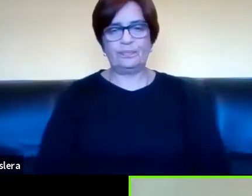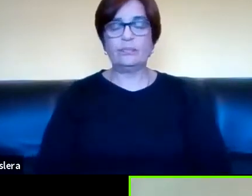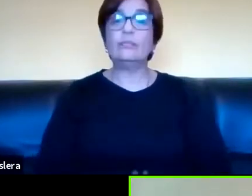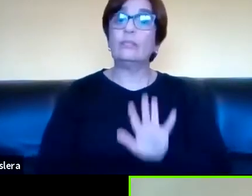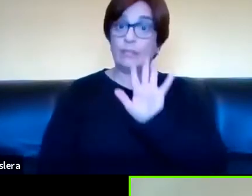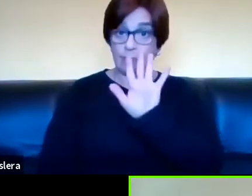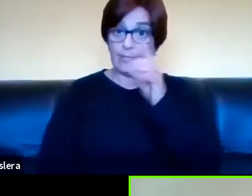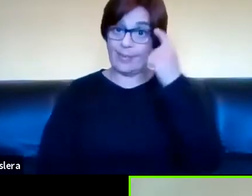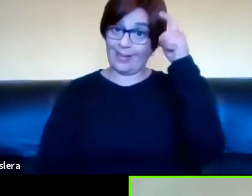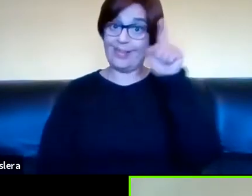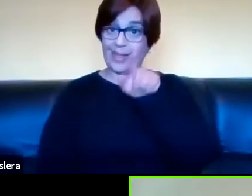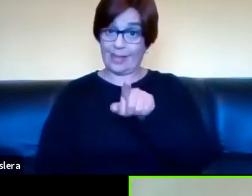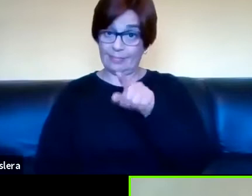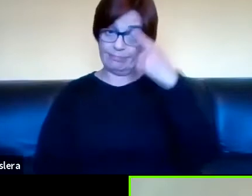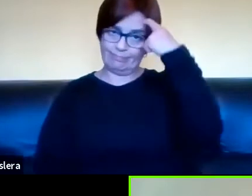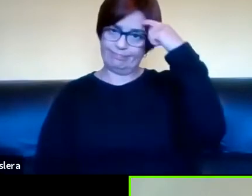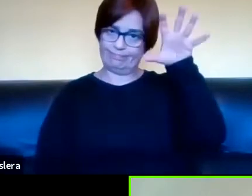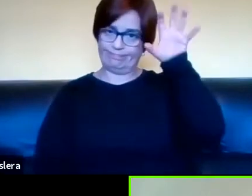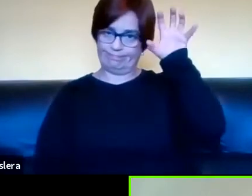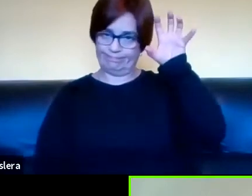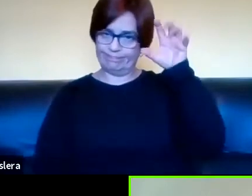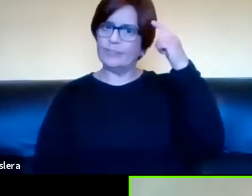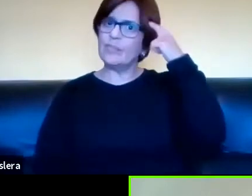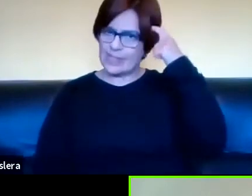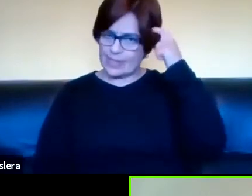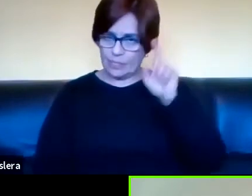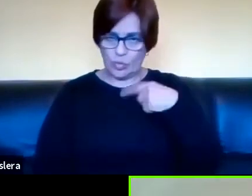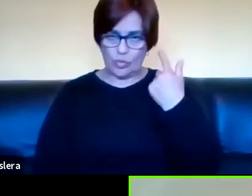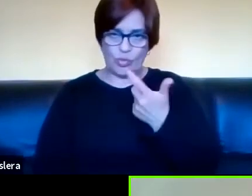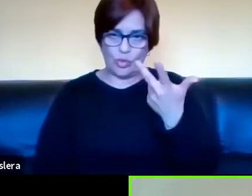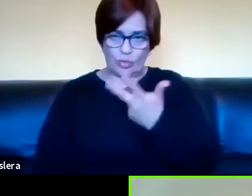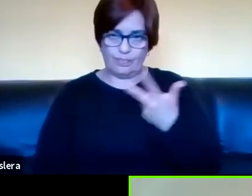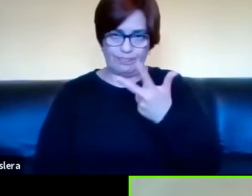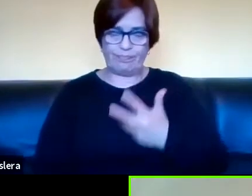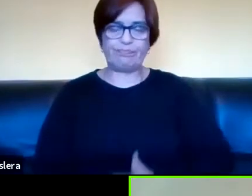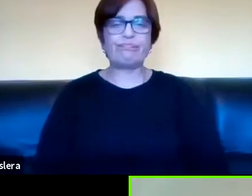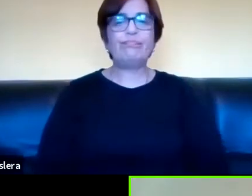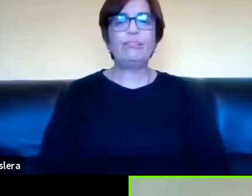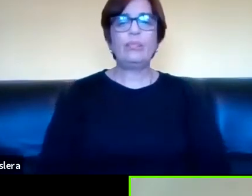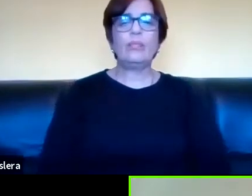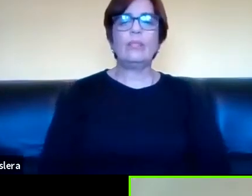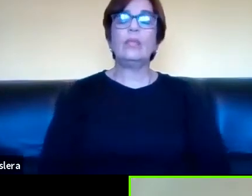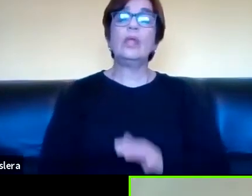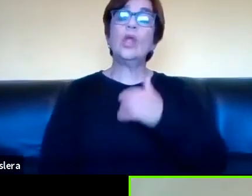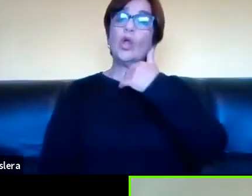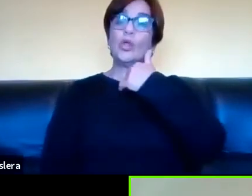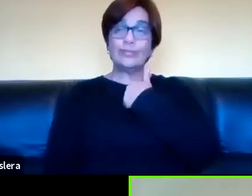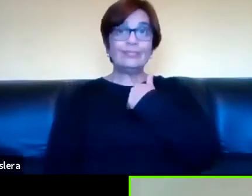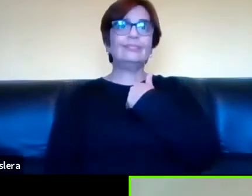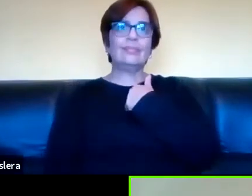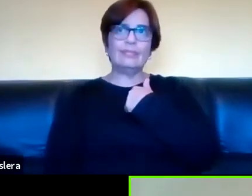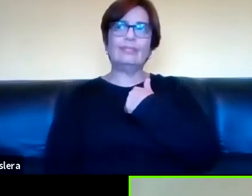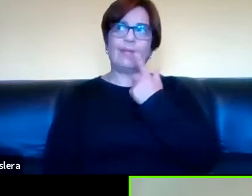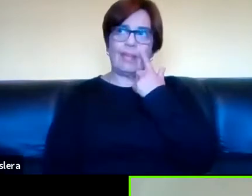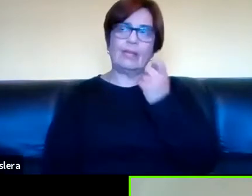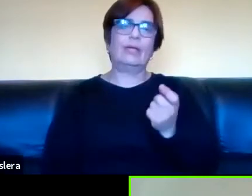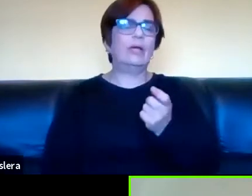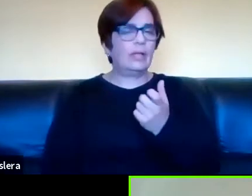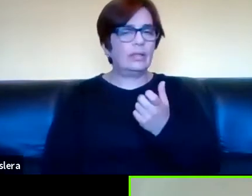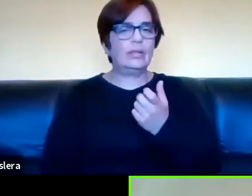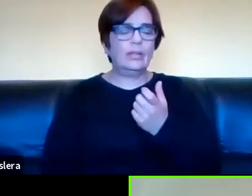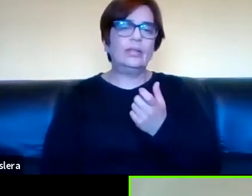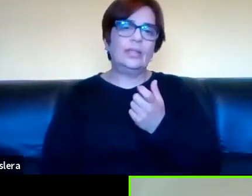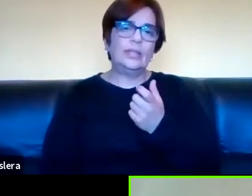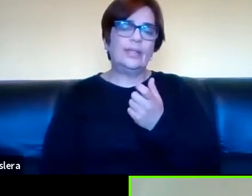Sostengan estas propiedades en la mente, vamos a pensar en estas propiedades, ¿no? Lo que yo encontré es que